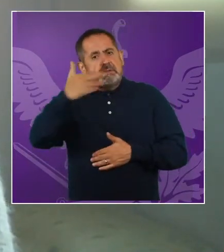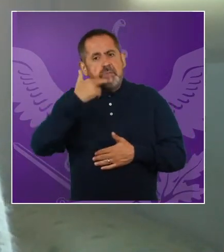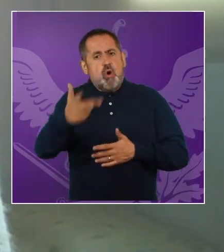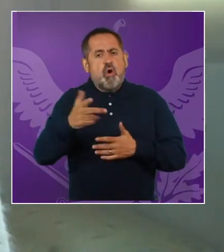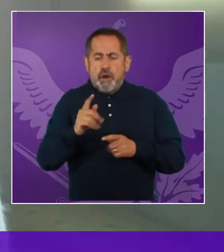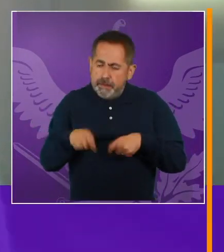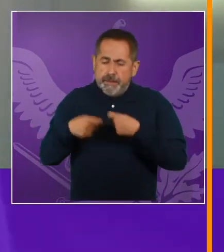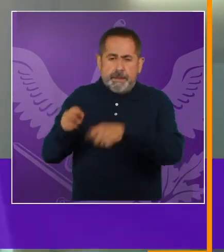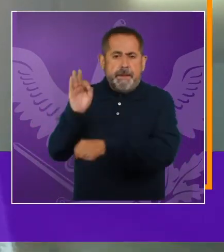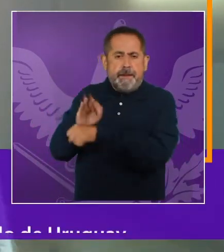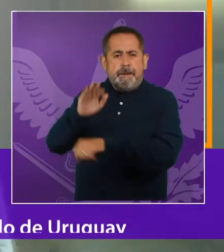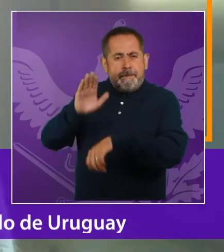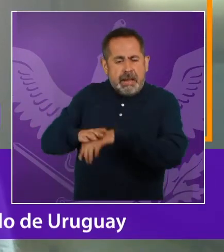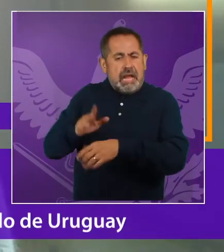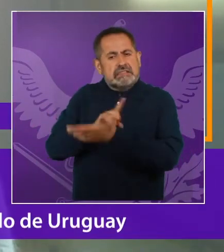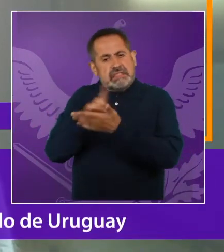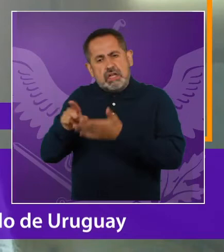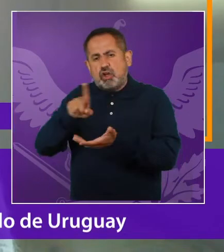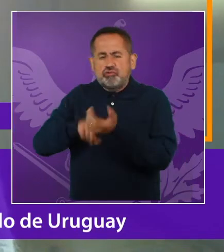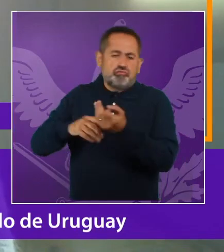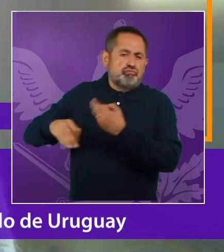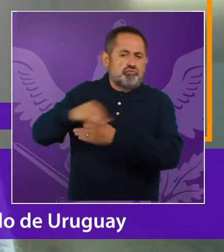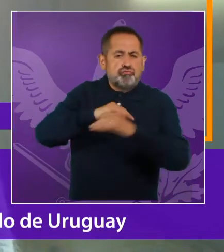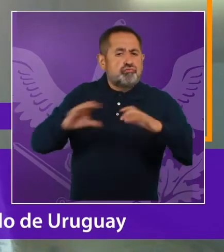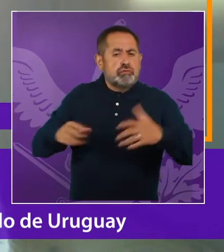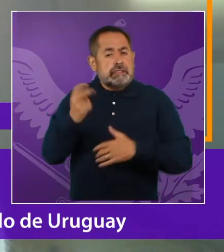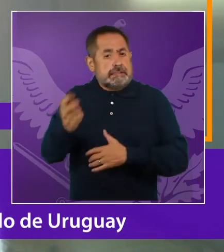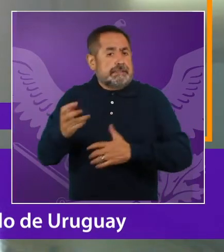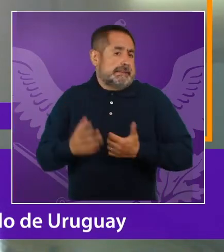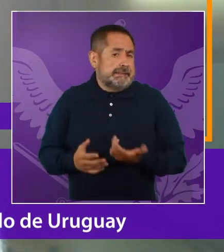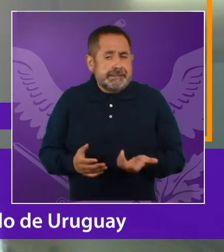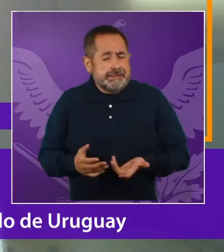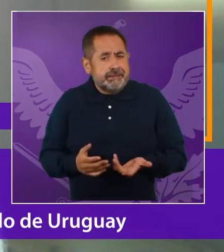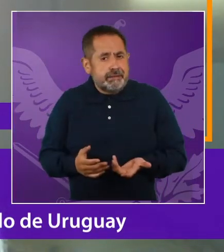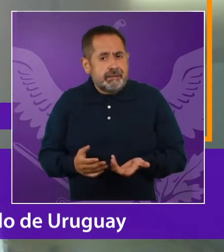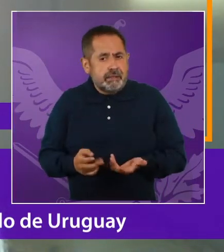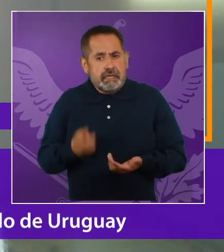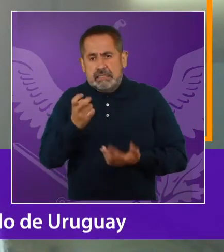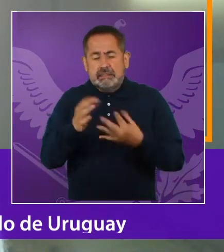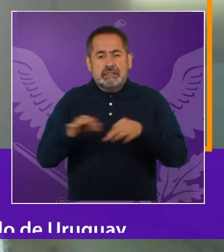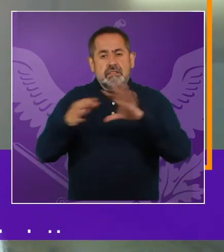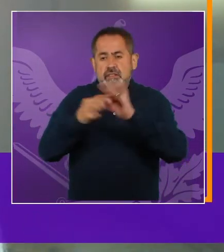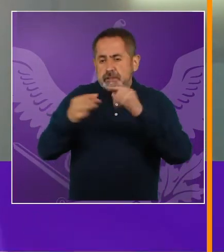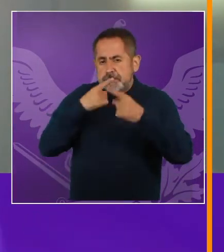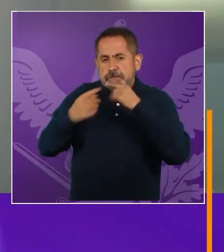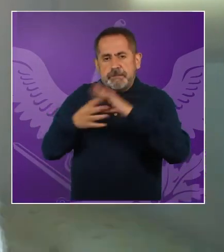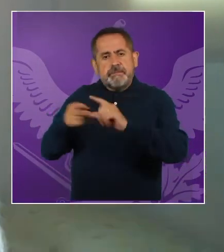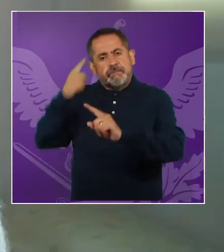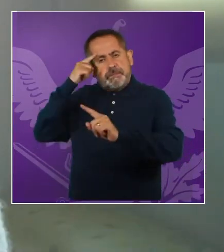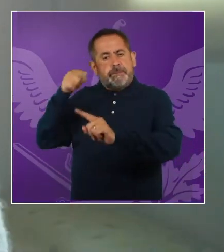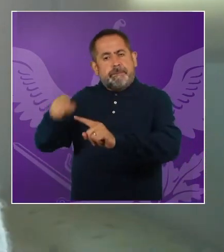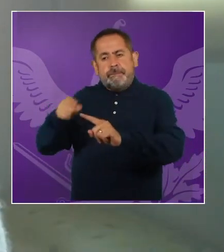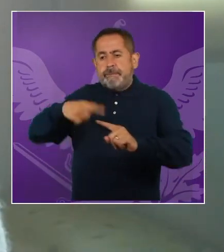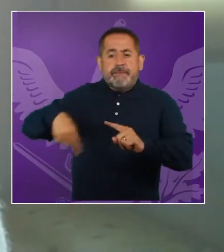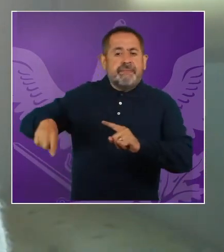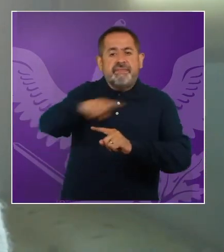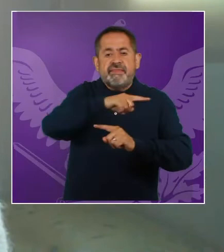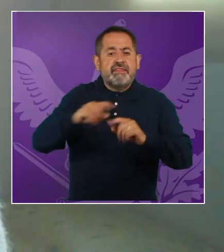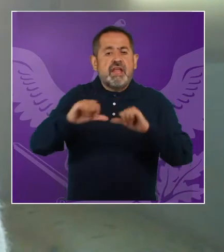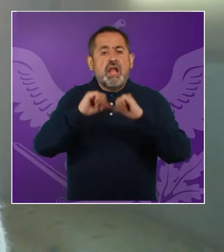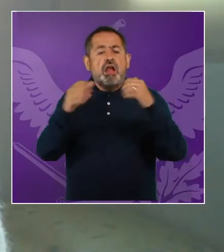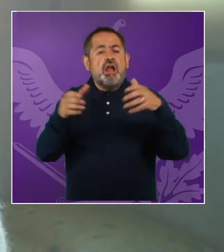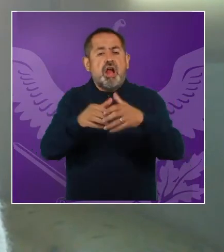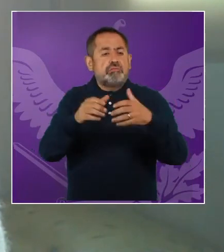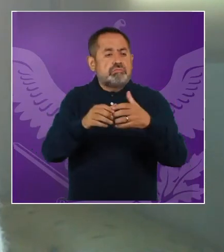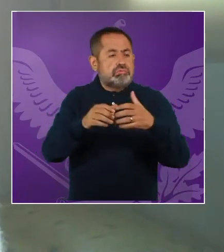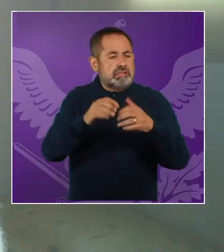podamos avanzar, ¿no?, en garantizar más derechos. Así que, nada, simplemente que, este, básicamente, las